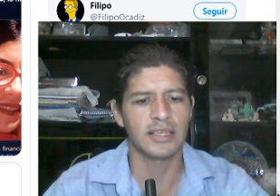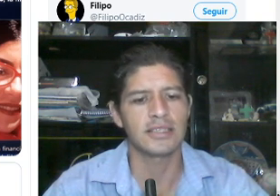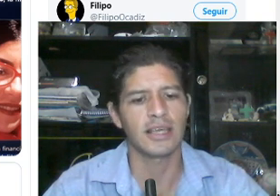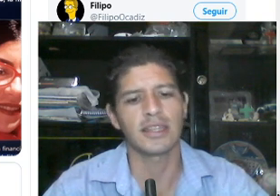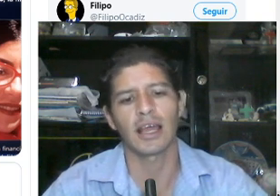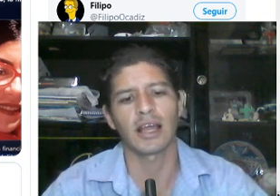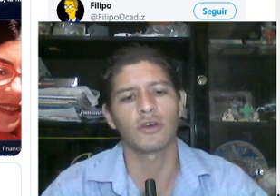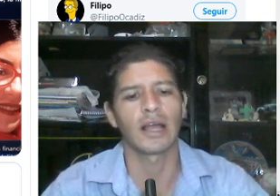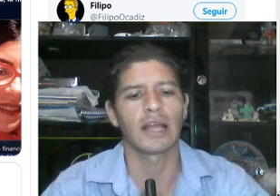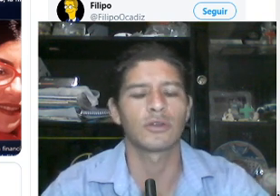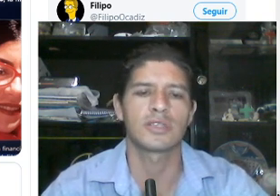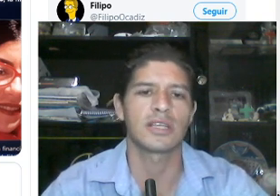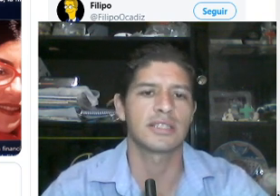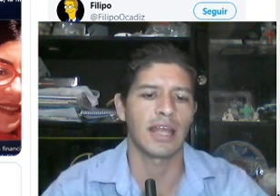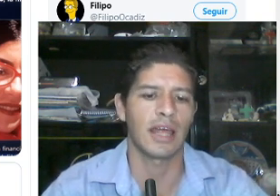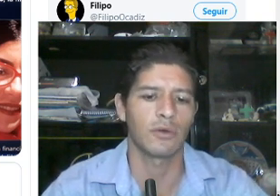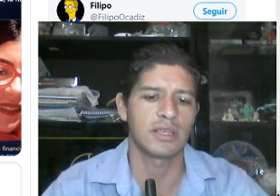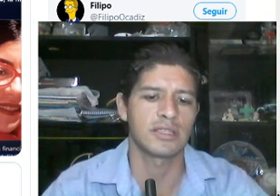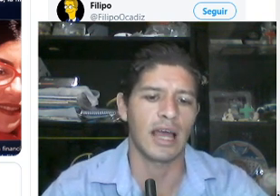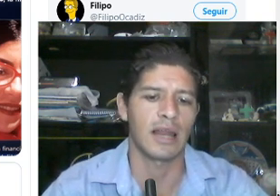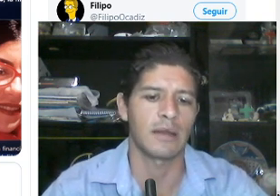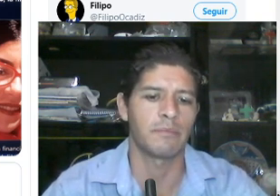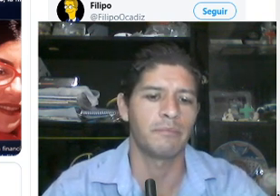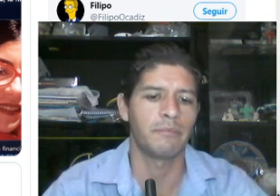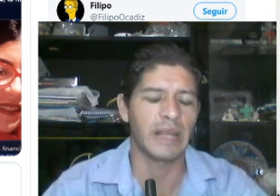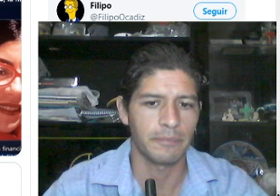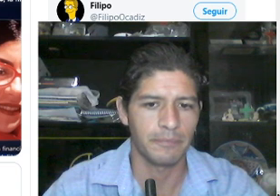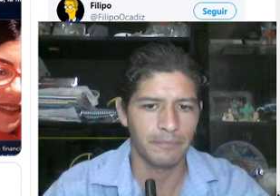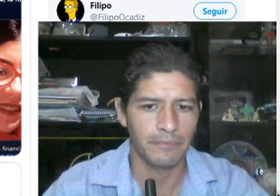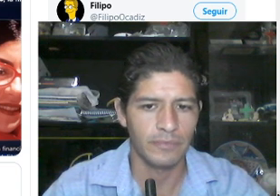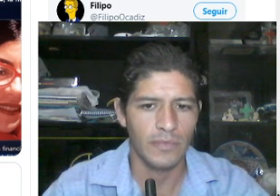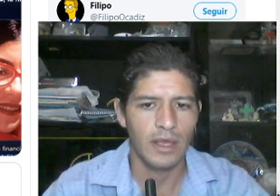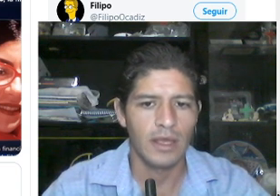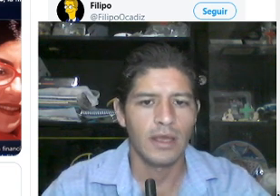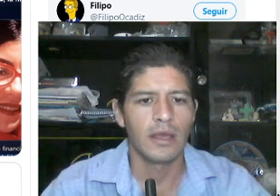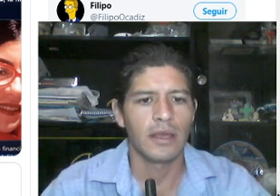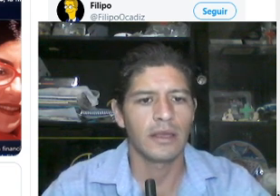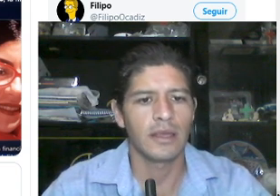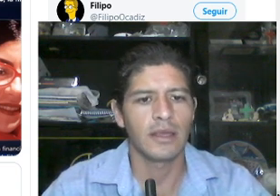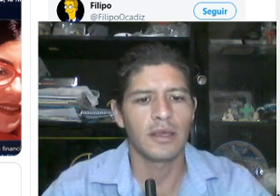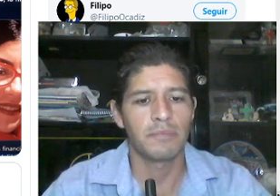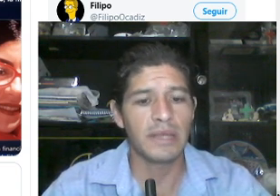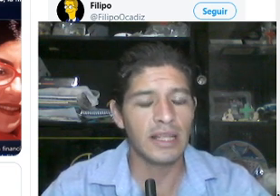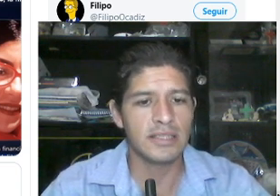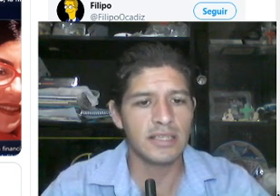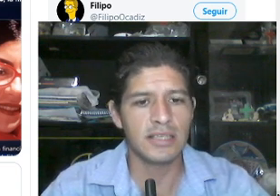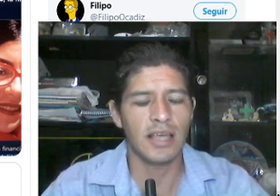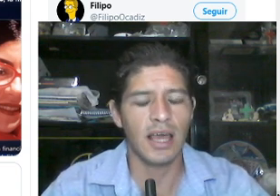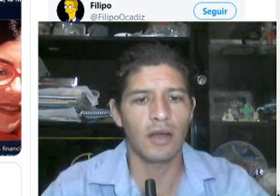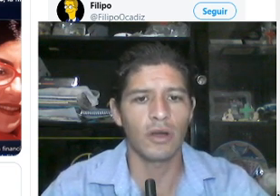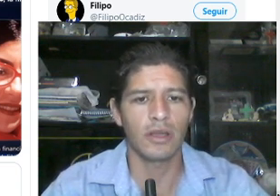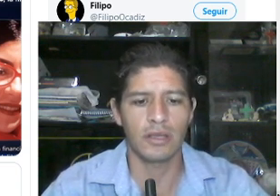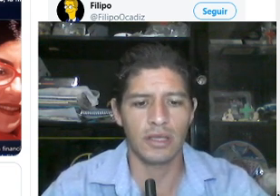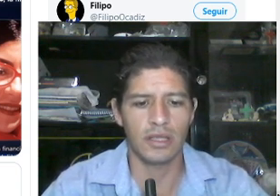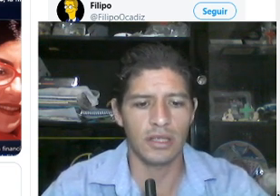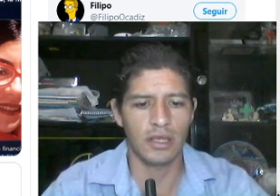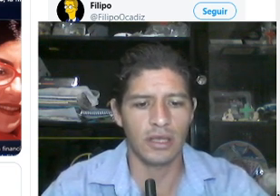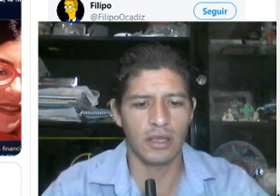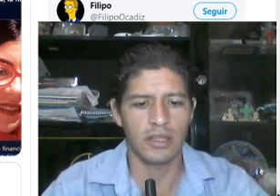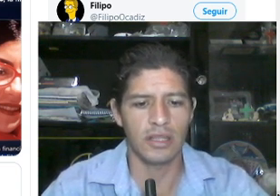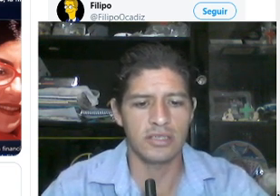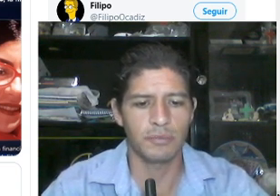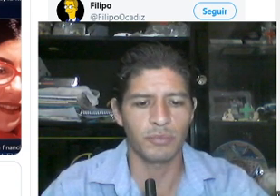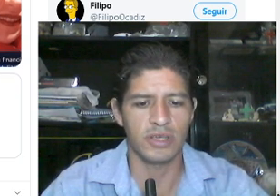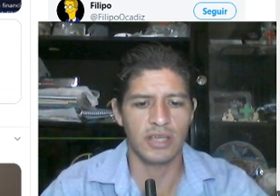pide licencia y deja con 14 senadores al pri pide licencia hoy y